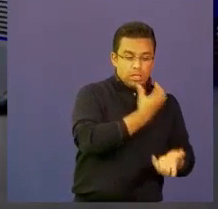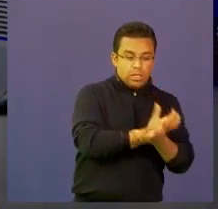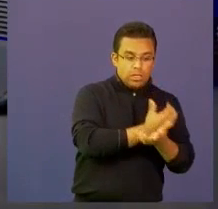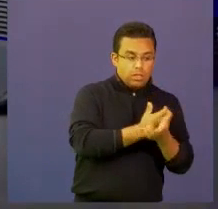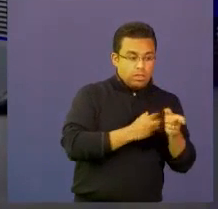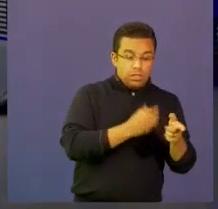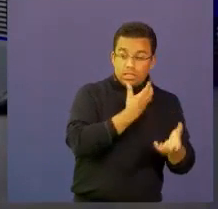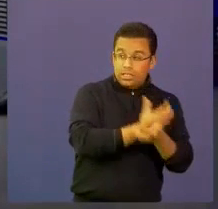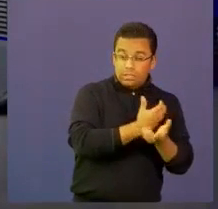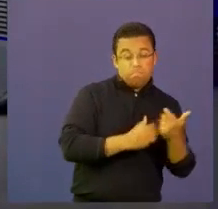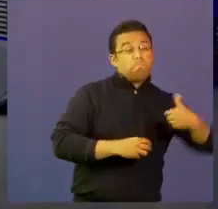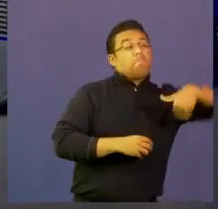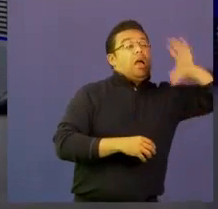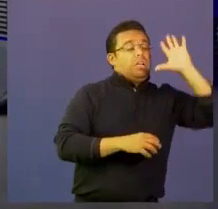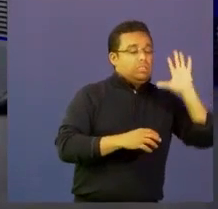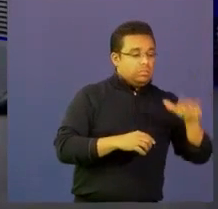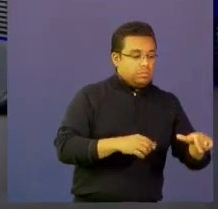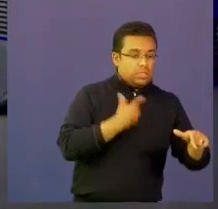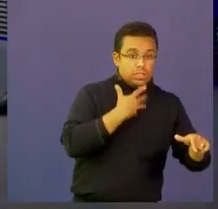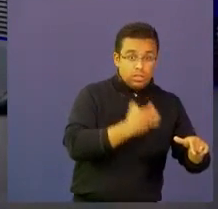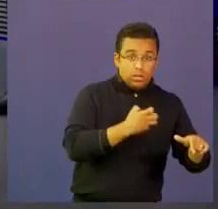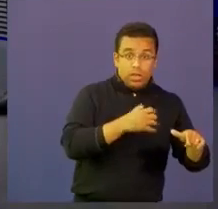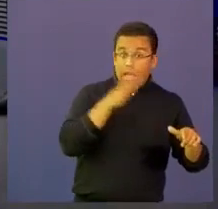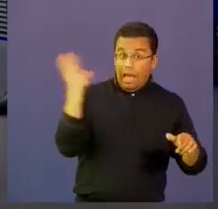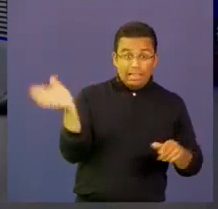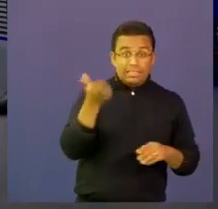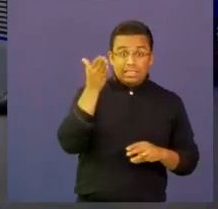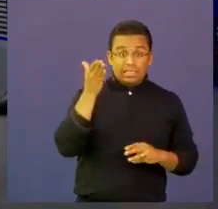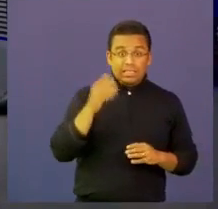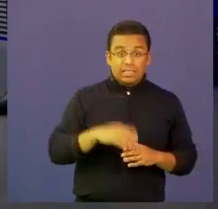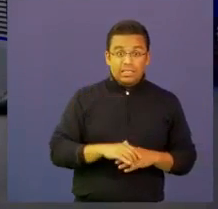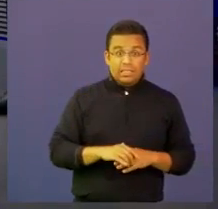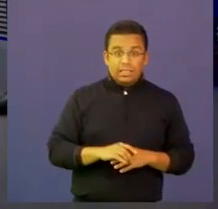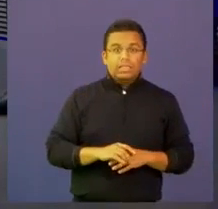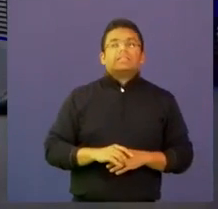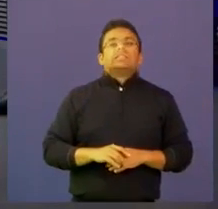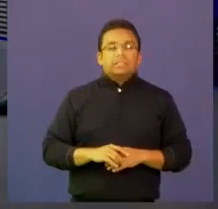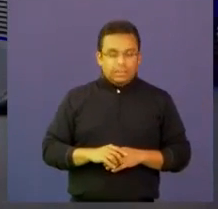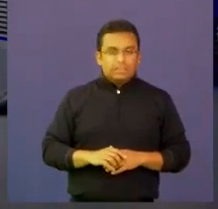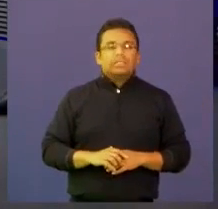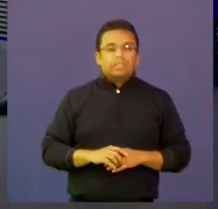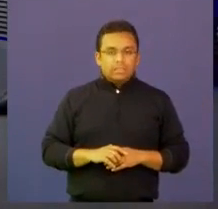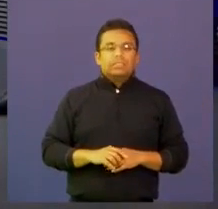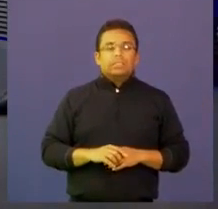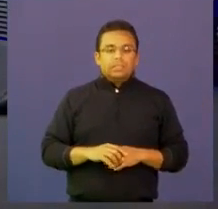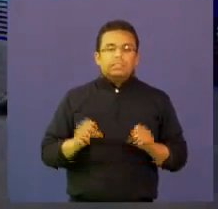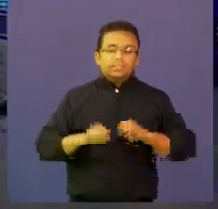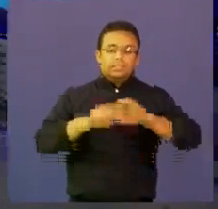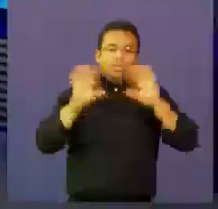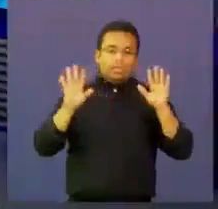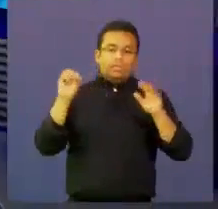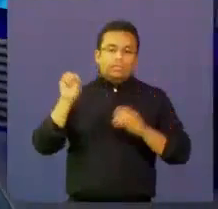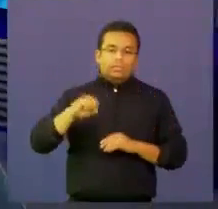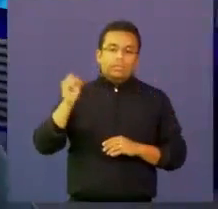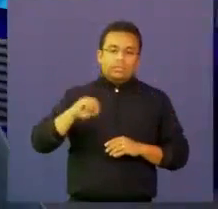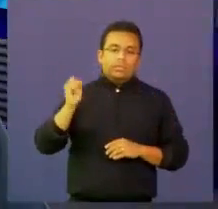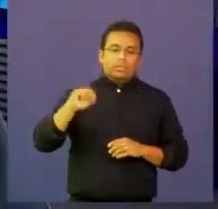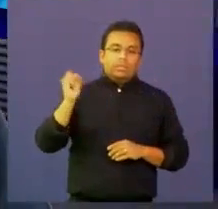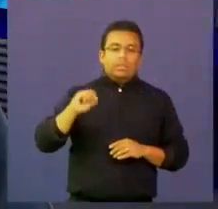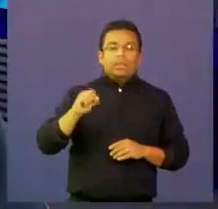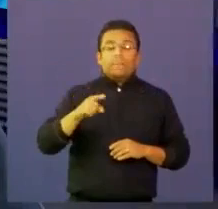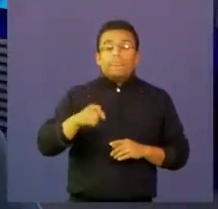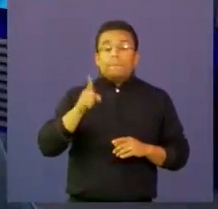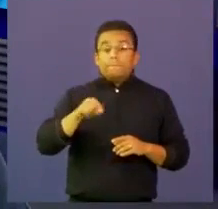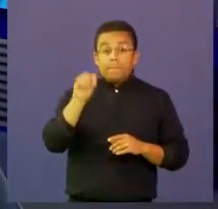esa es una tendencia por todo el país. Sí, es una tendencia generalizada, inclusive en zonas